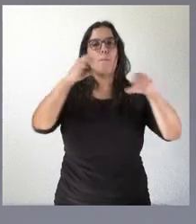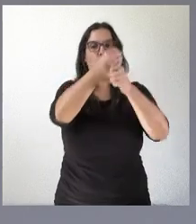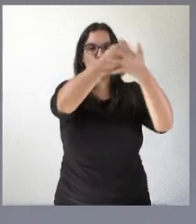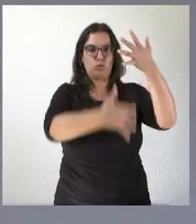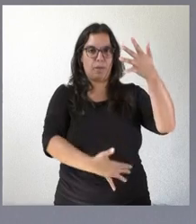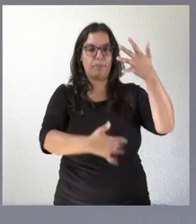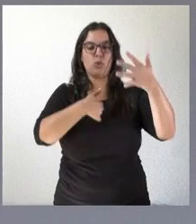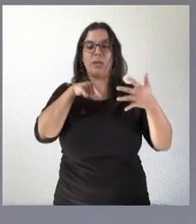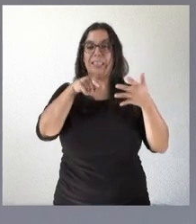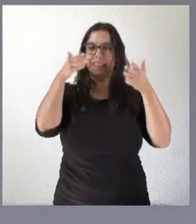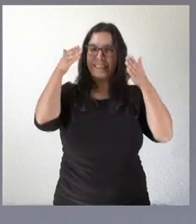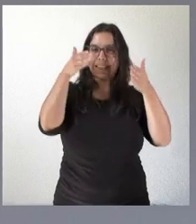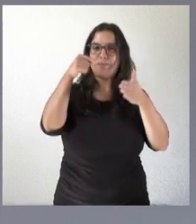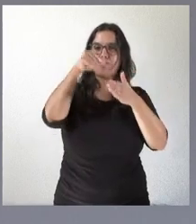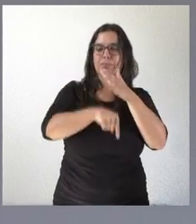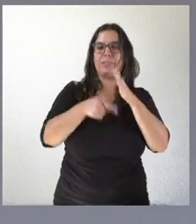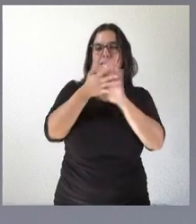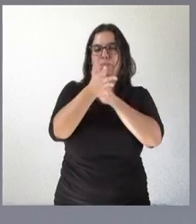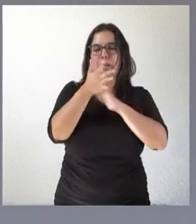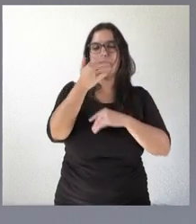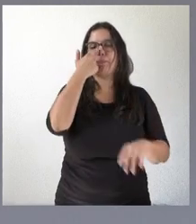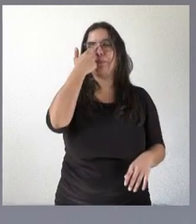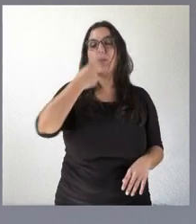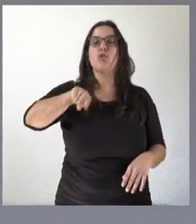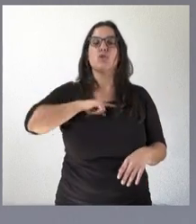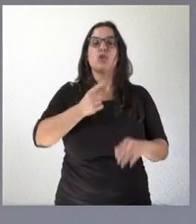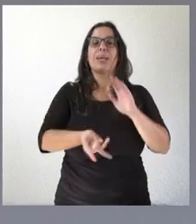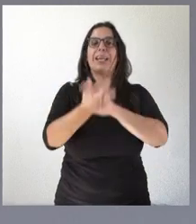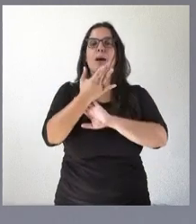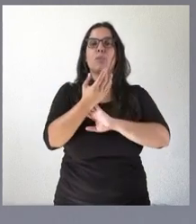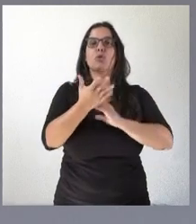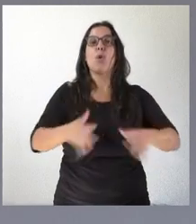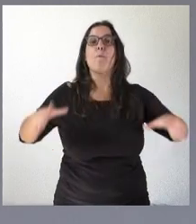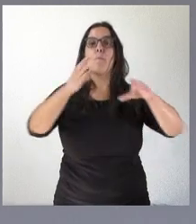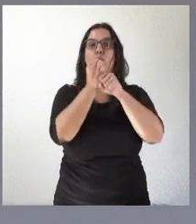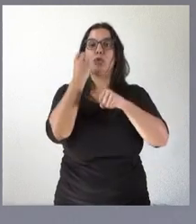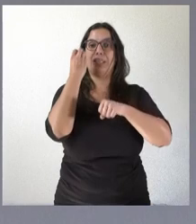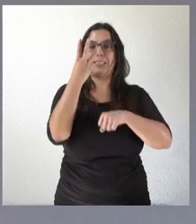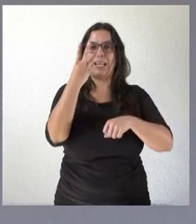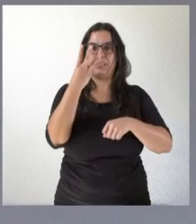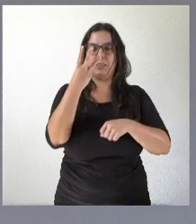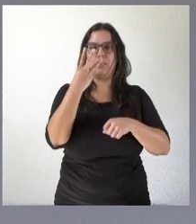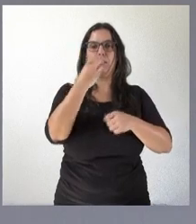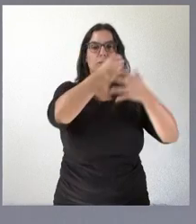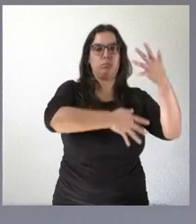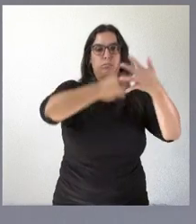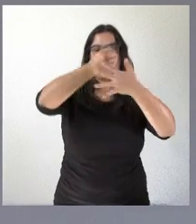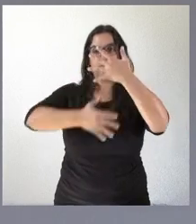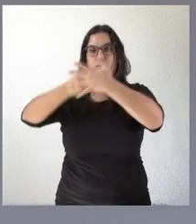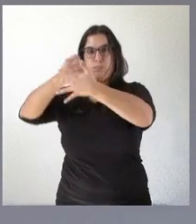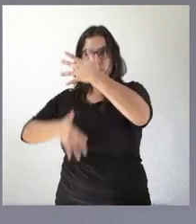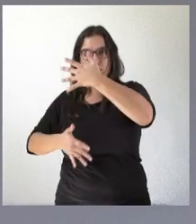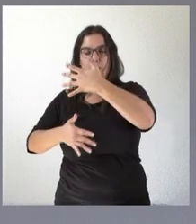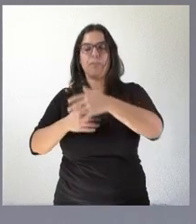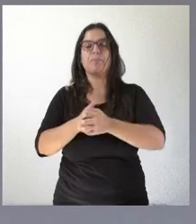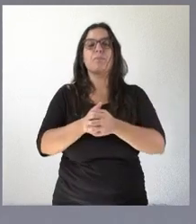un momento si me lo permiten. Creamos tres bolsas y además tienen carácter provincializado. Una, la creación